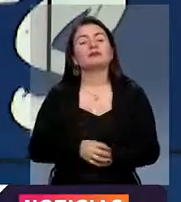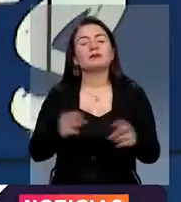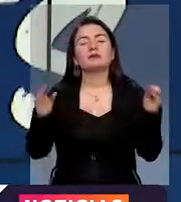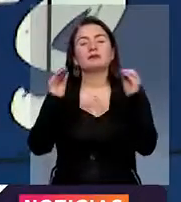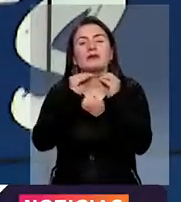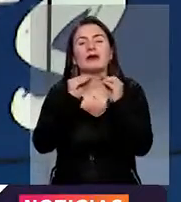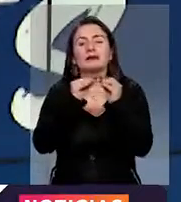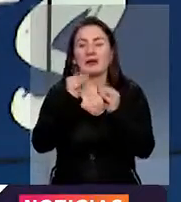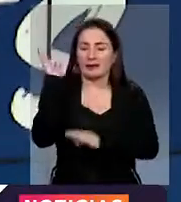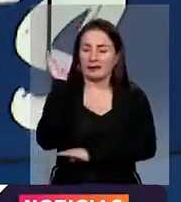en este día de elecciones presidenciales.